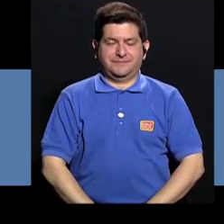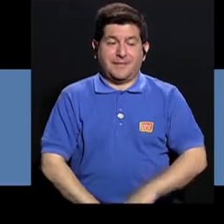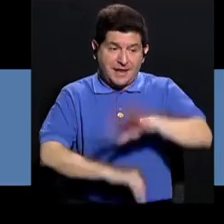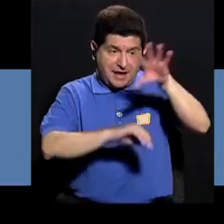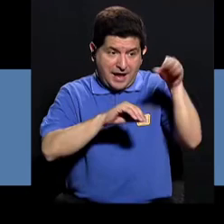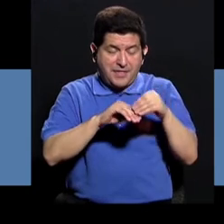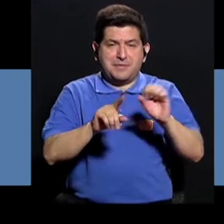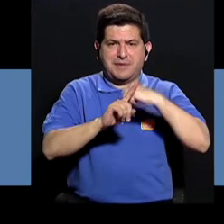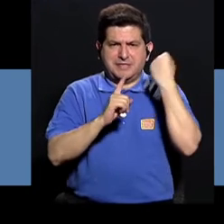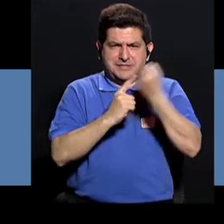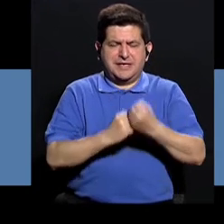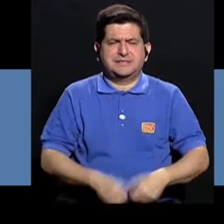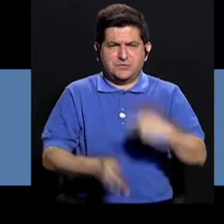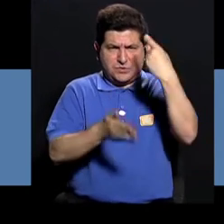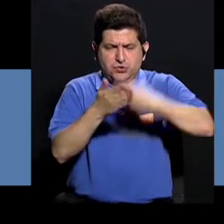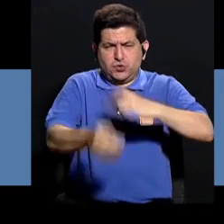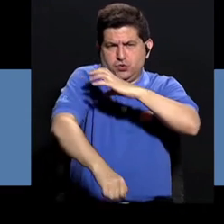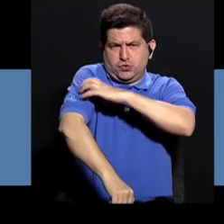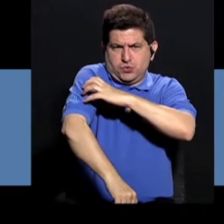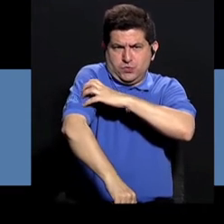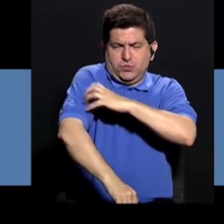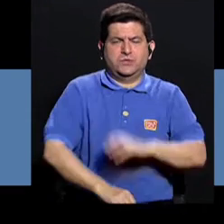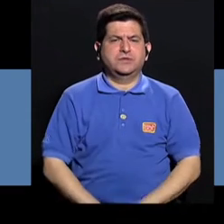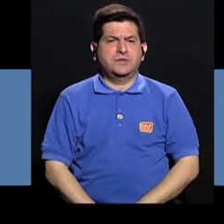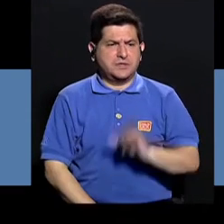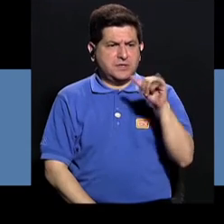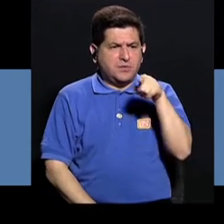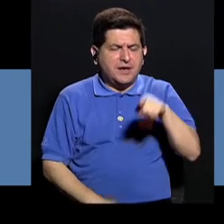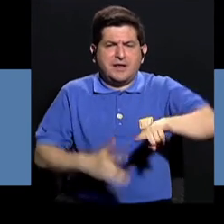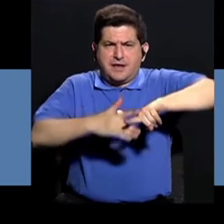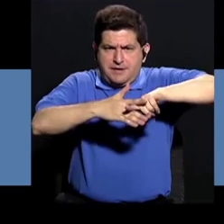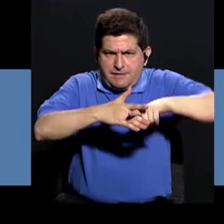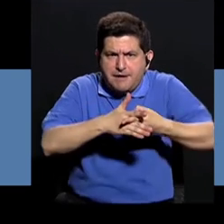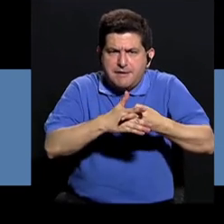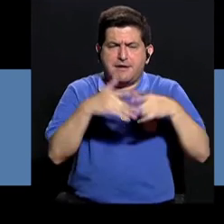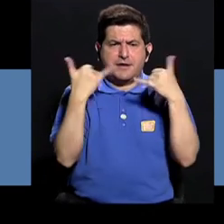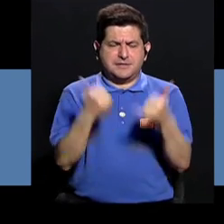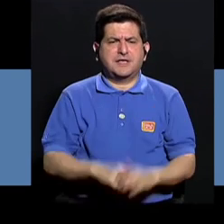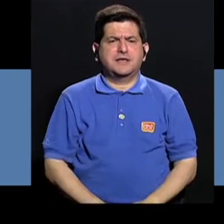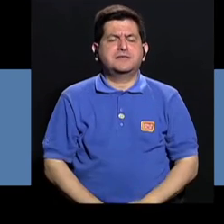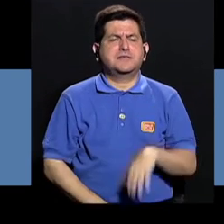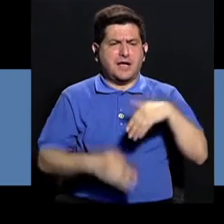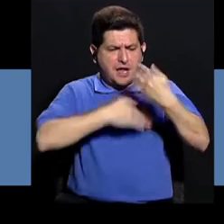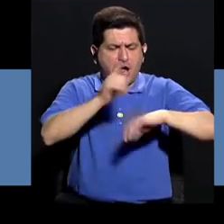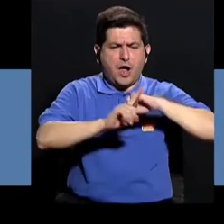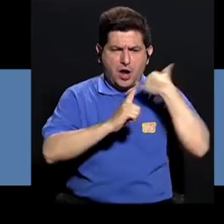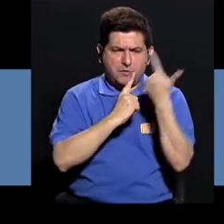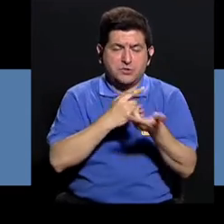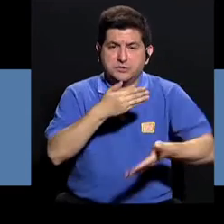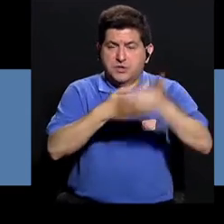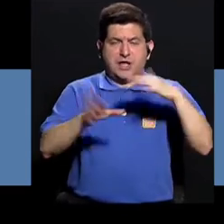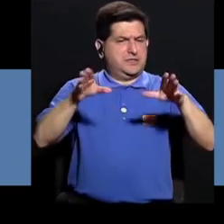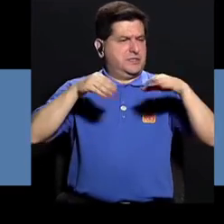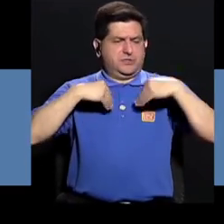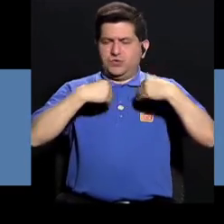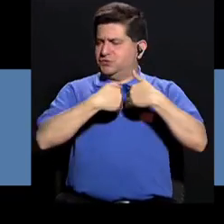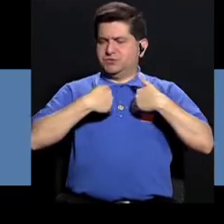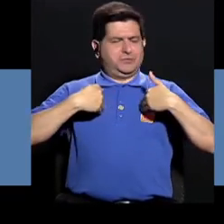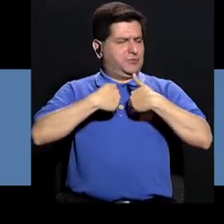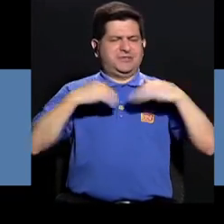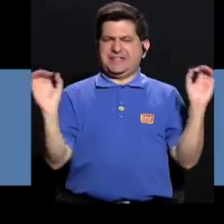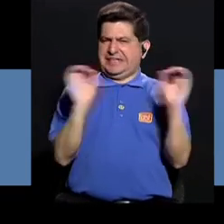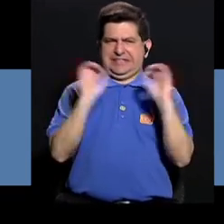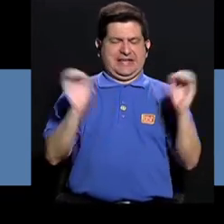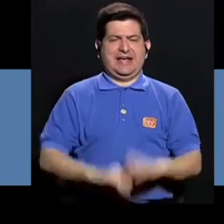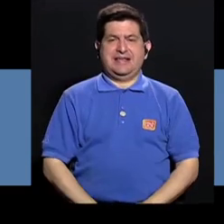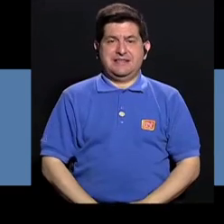aparte de la espasticidad, como le digo, ella empieza a, como a socializar más porque ella no soportaba los